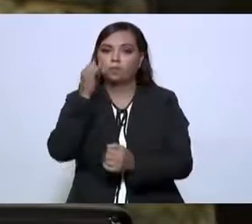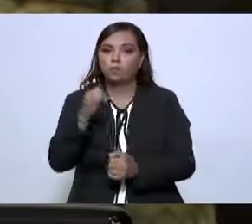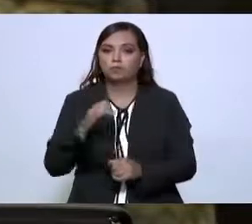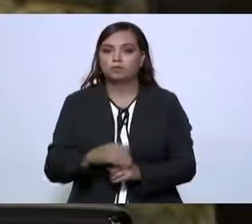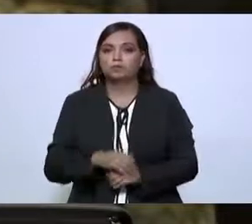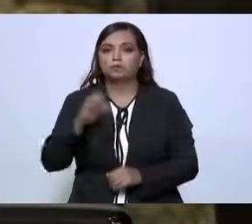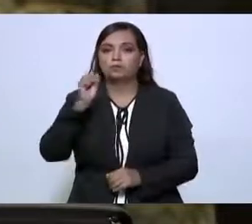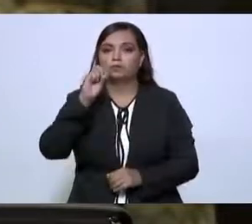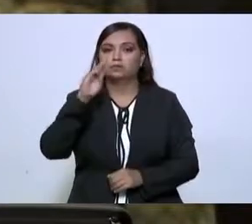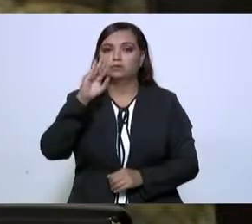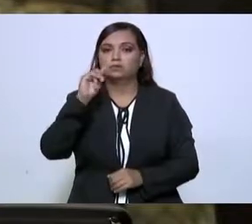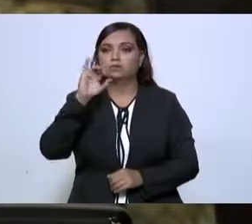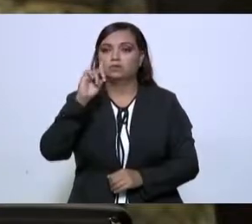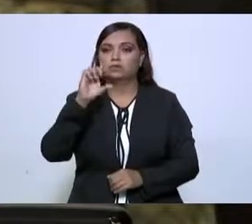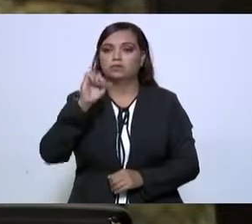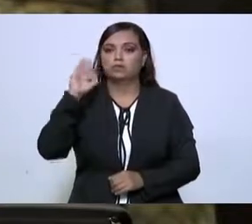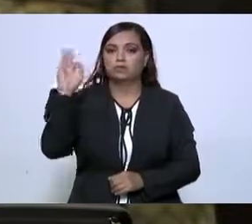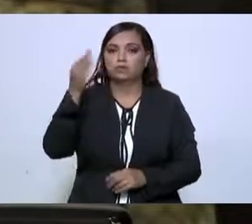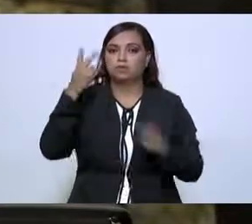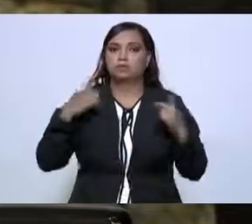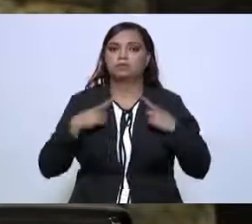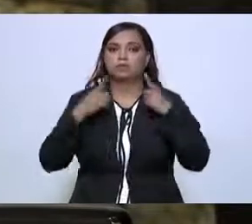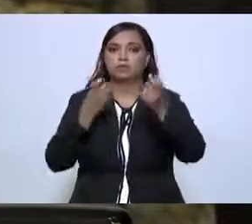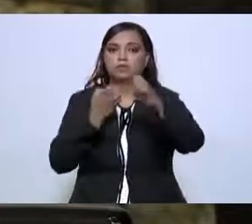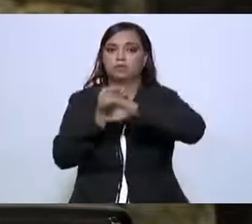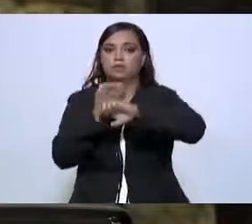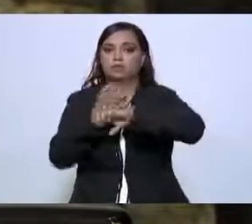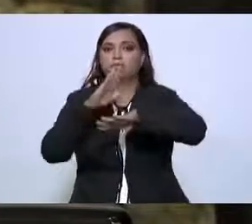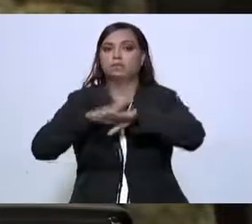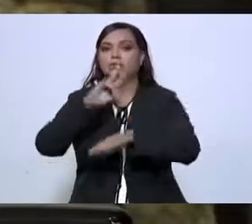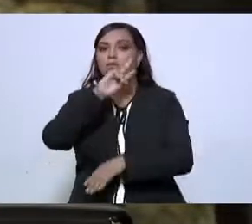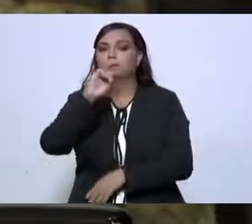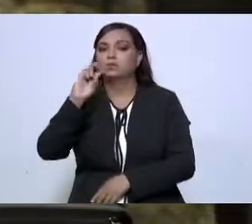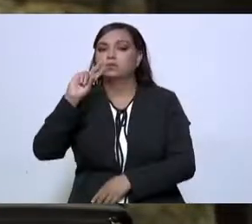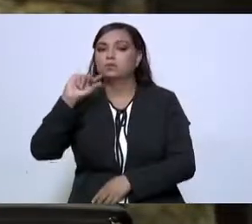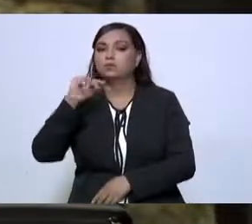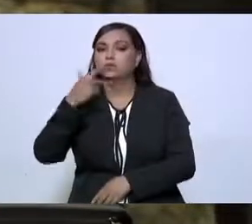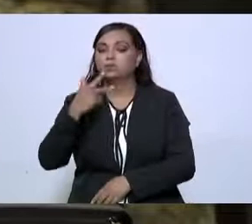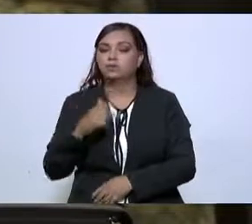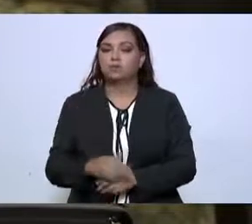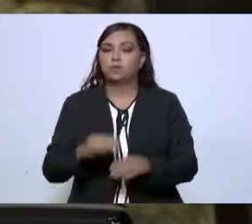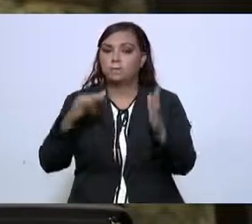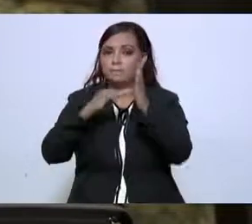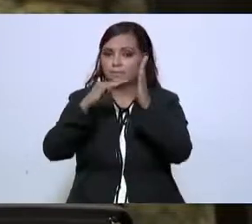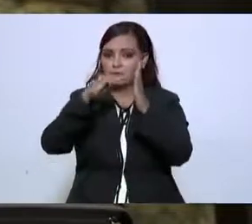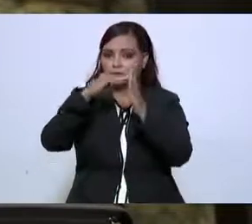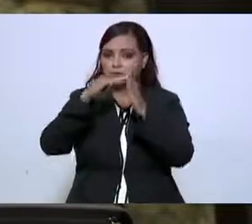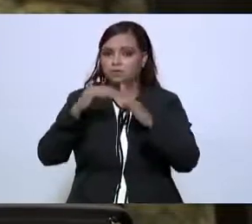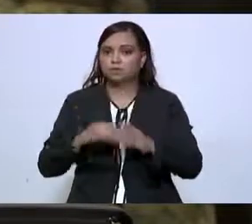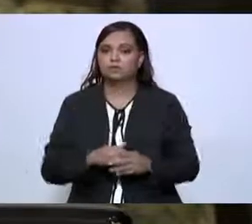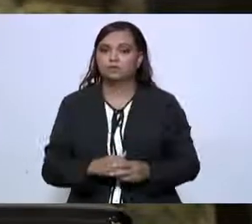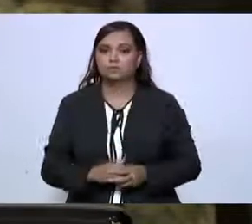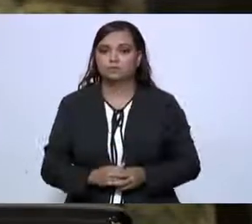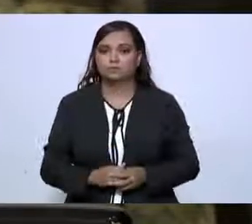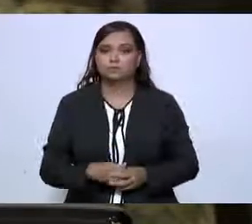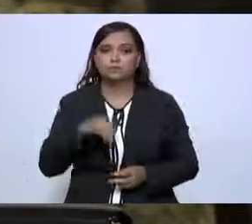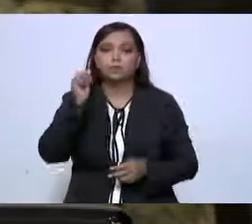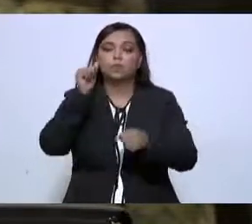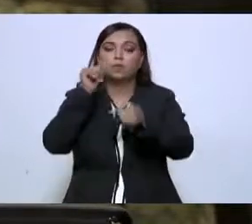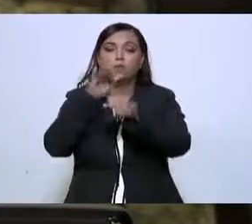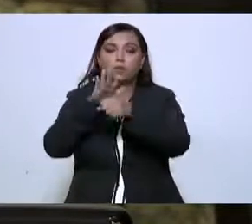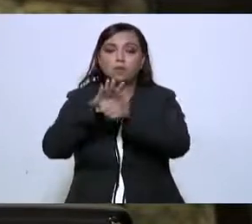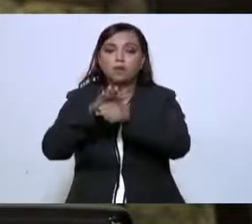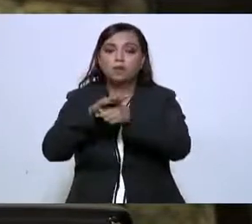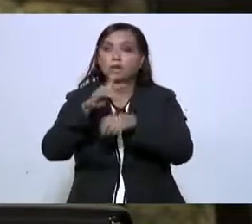subsidios federales entregados al Estado fueron de 274 millones, de los cuales